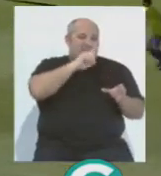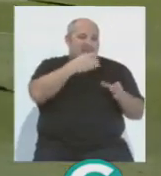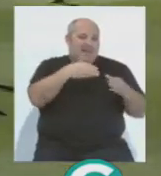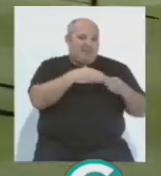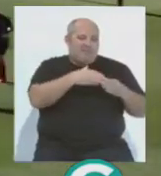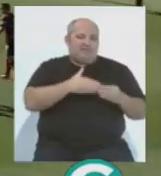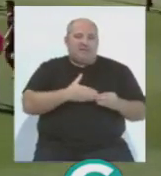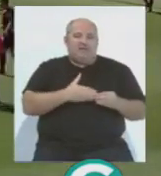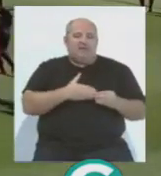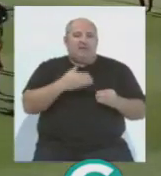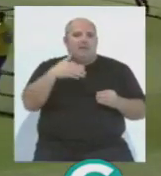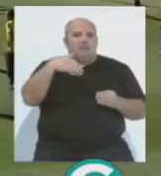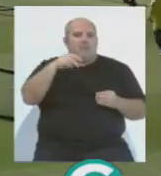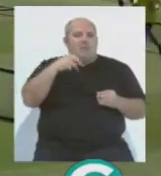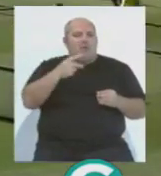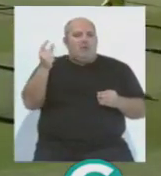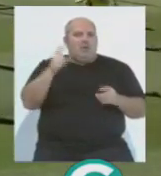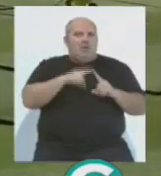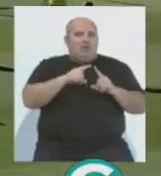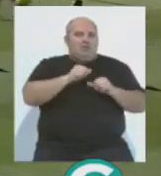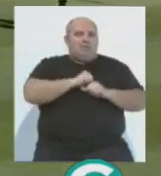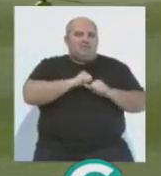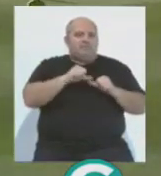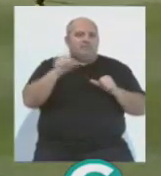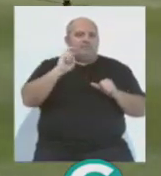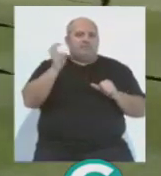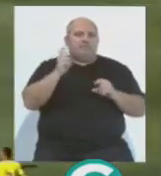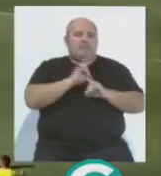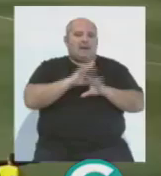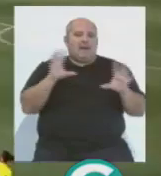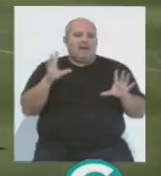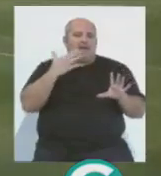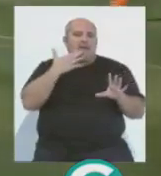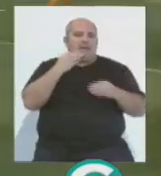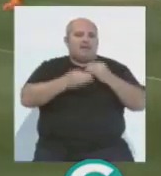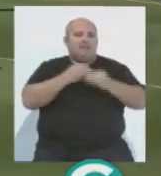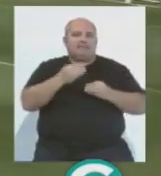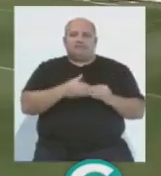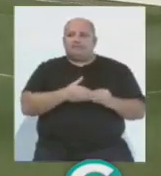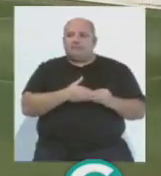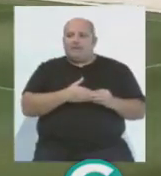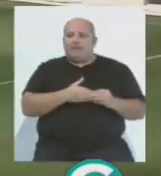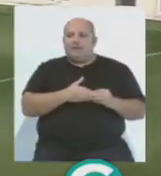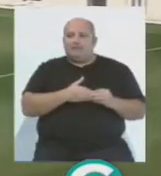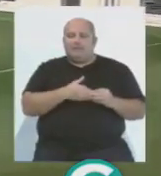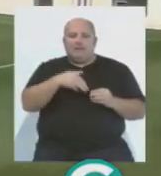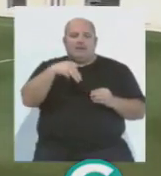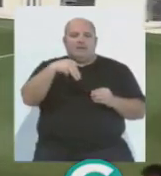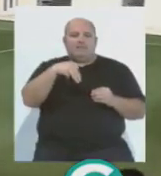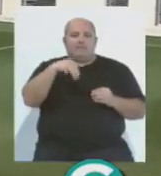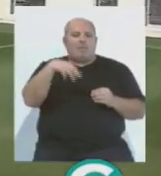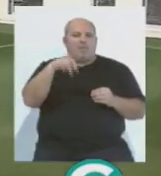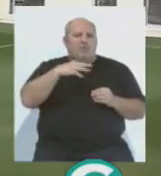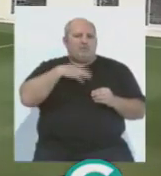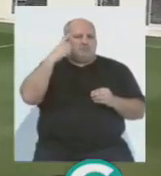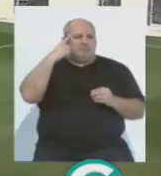esta ocasión Momo en Valle se fue y esperemos que a ver si nos aclaran cómo ha sido lo de Momo en Valle, que